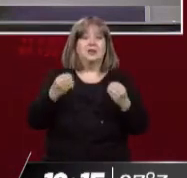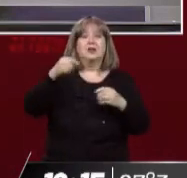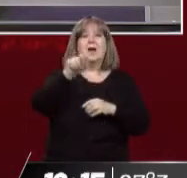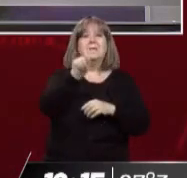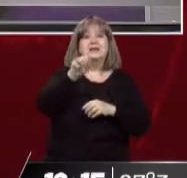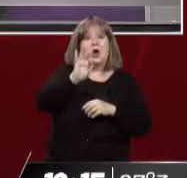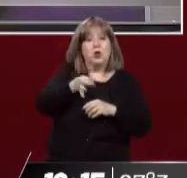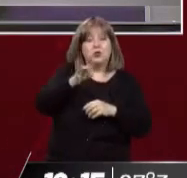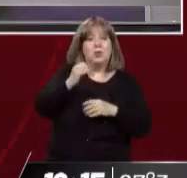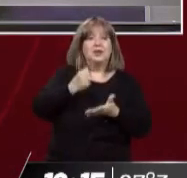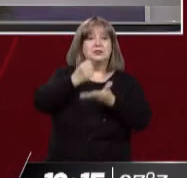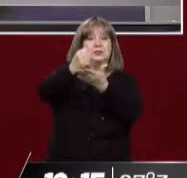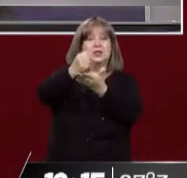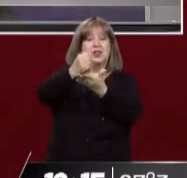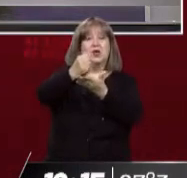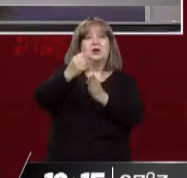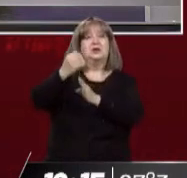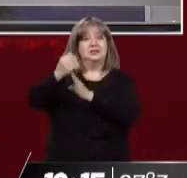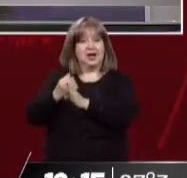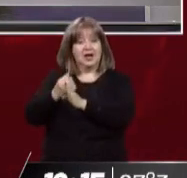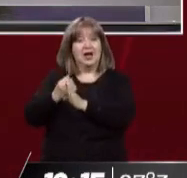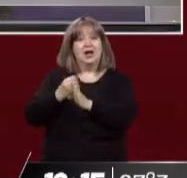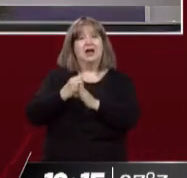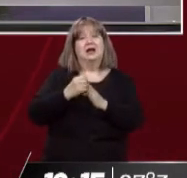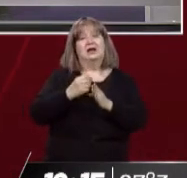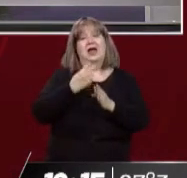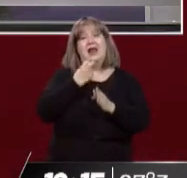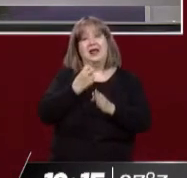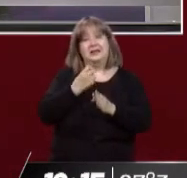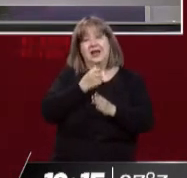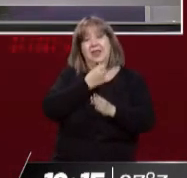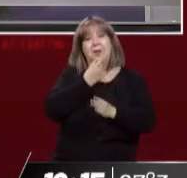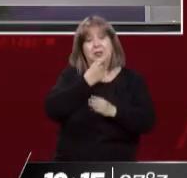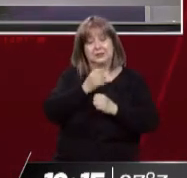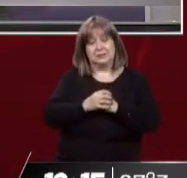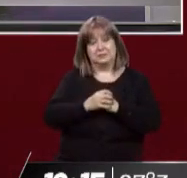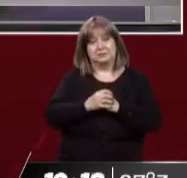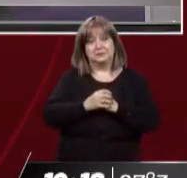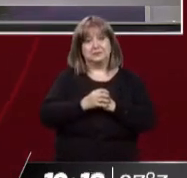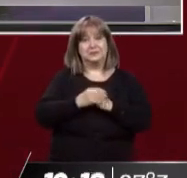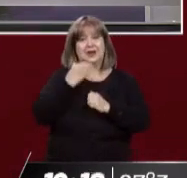este mes se empieza a implementar la segmentación tarifaria eléctrica en la provincia de Mendoza. Gracias, Pablo.